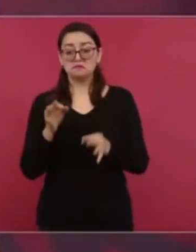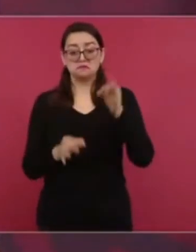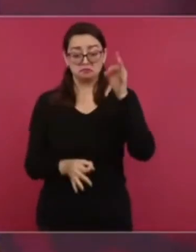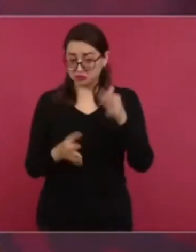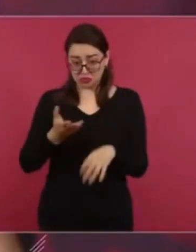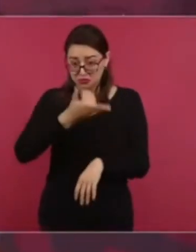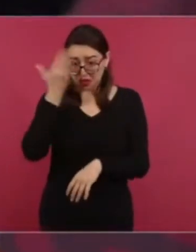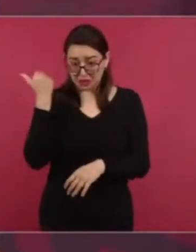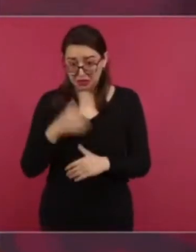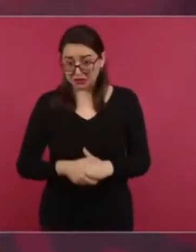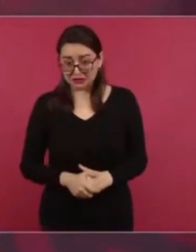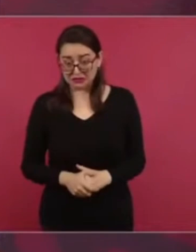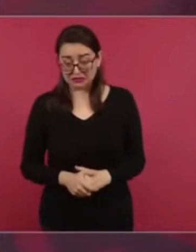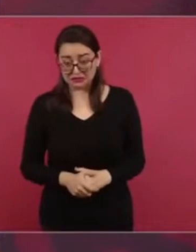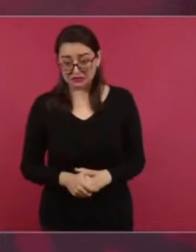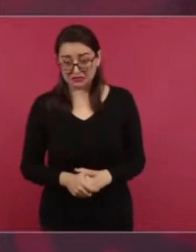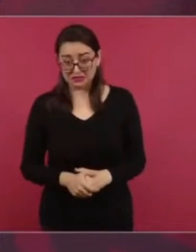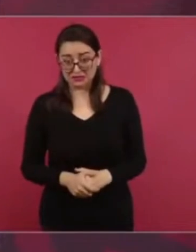un asunto